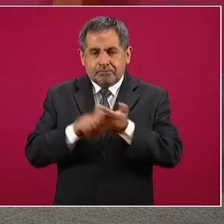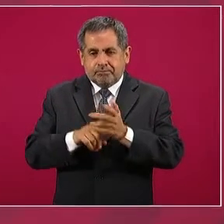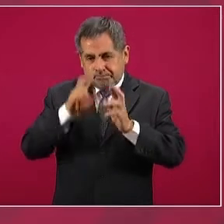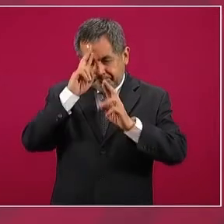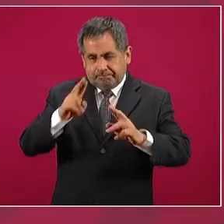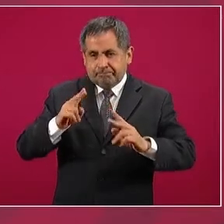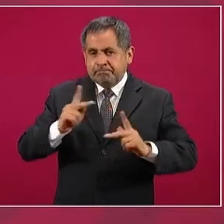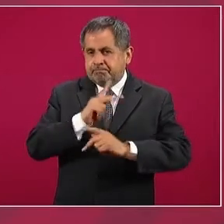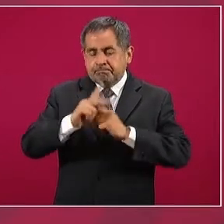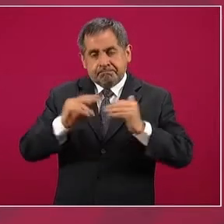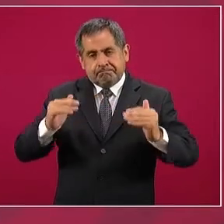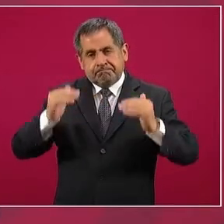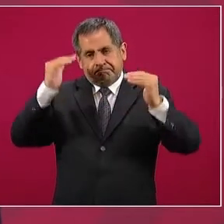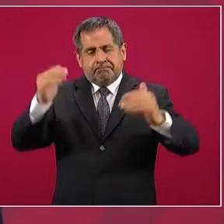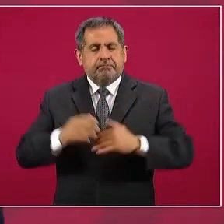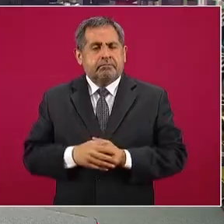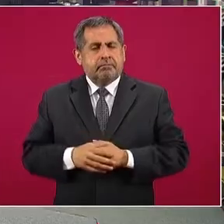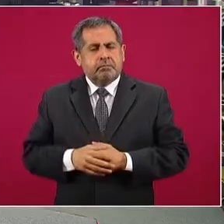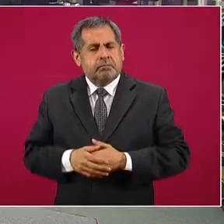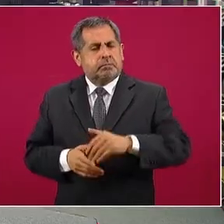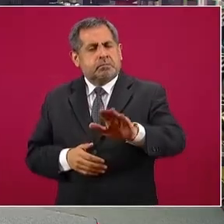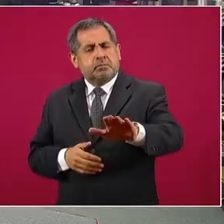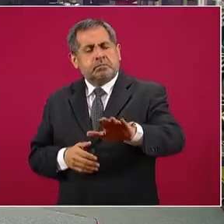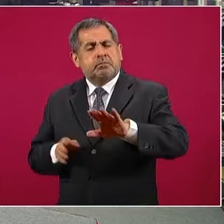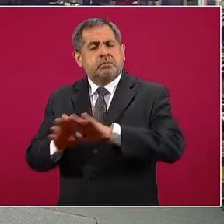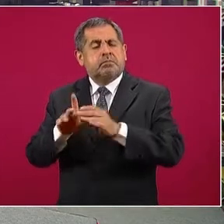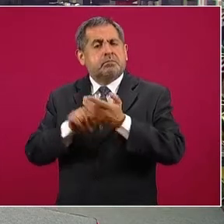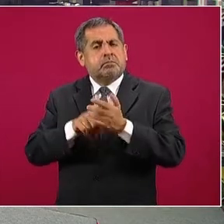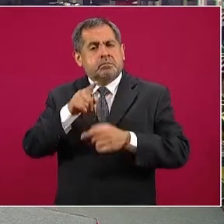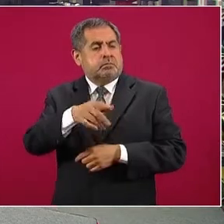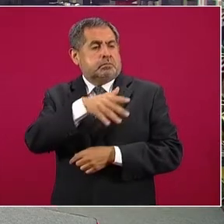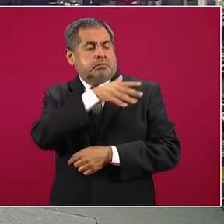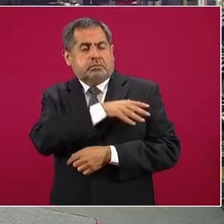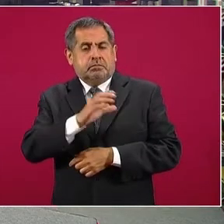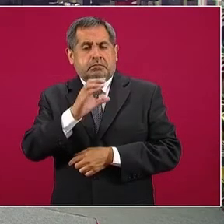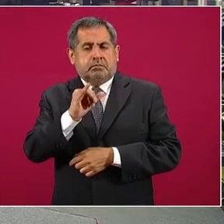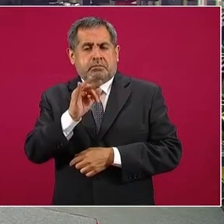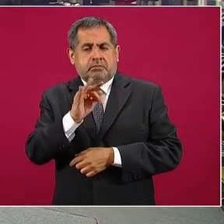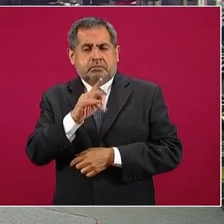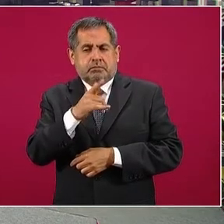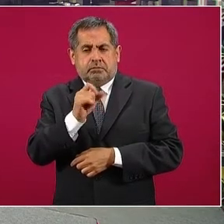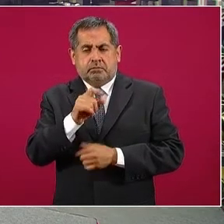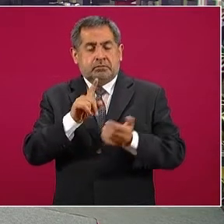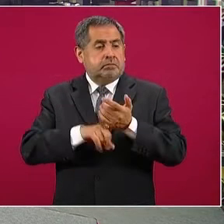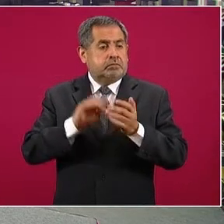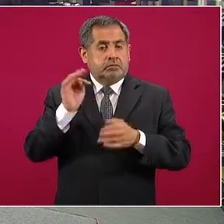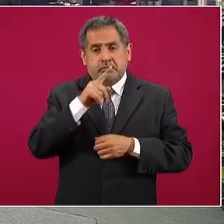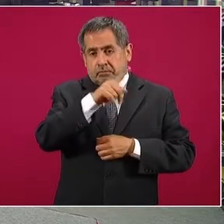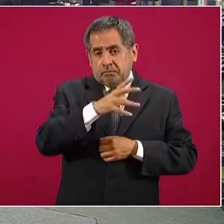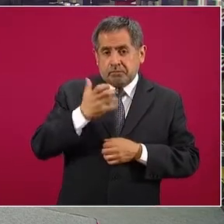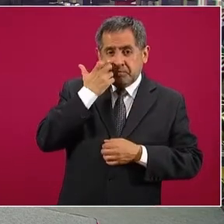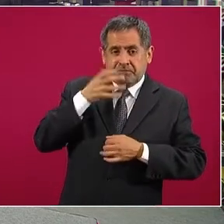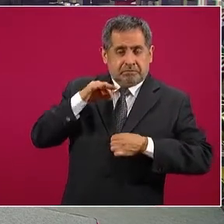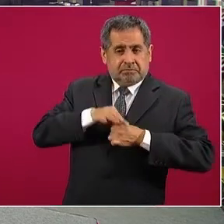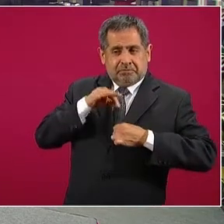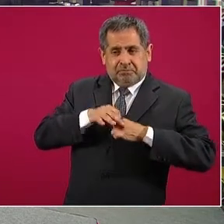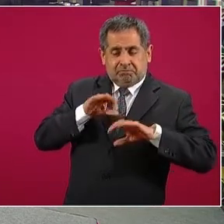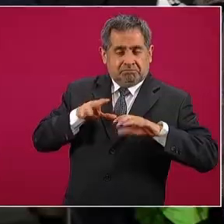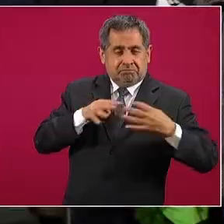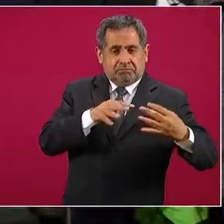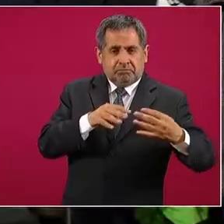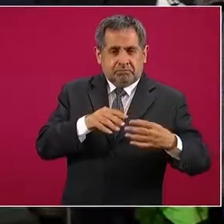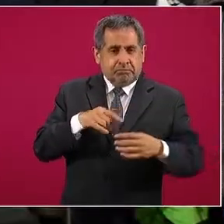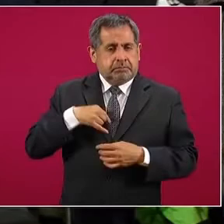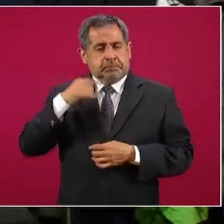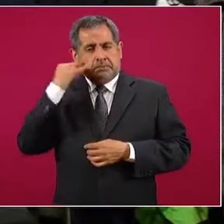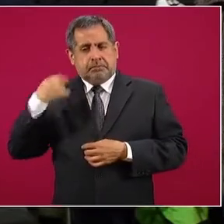México. Bueno, lo que usted menciona es que el caso del general pudo haber sido utilizado con fines electorales y eso ofendió